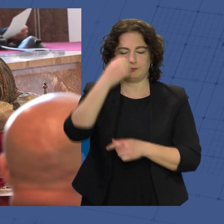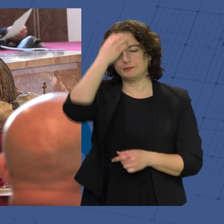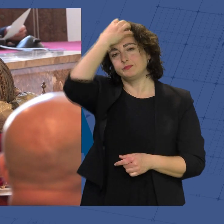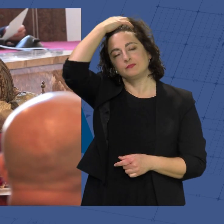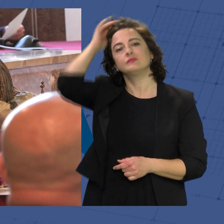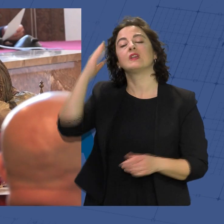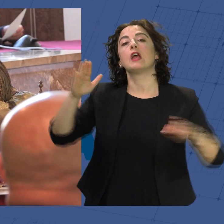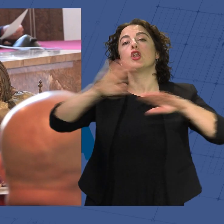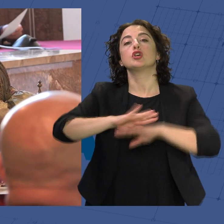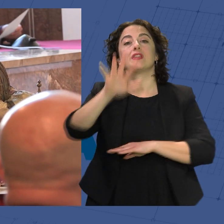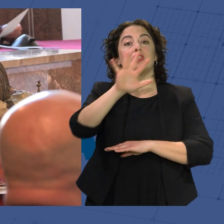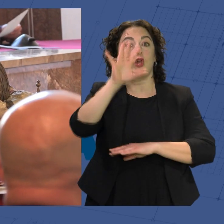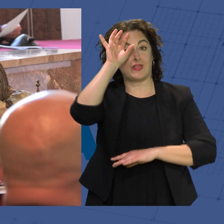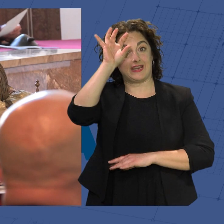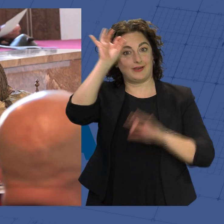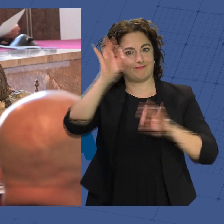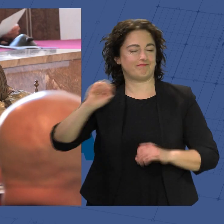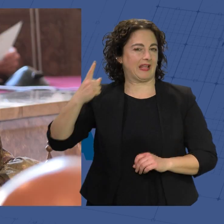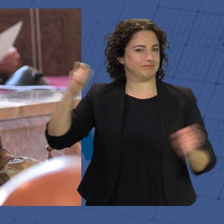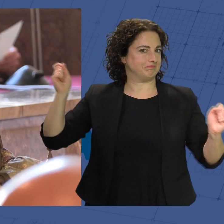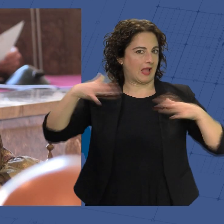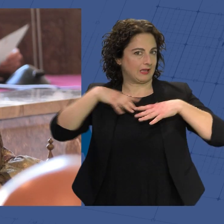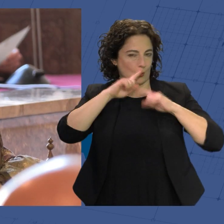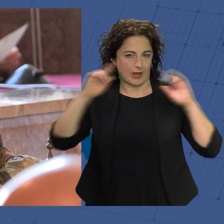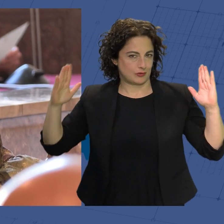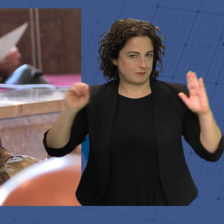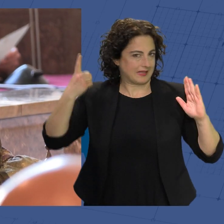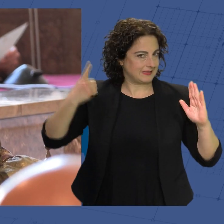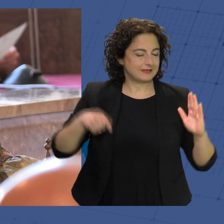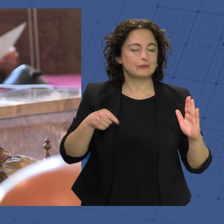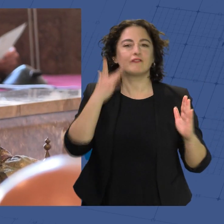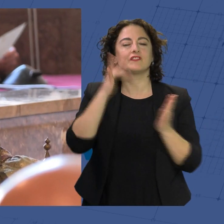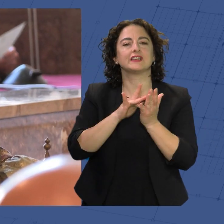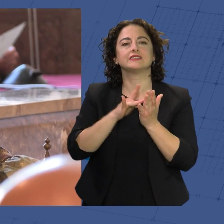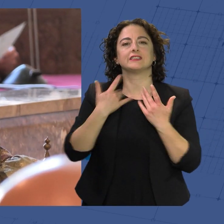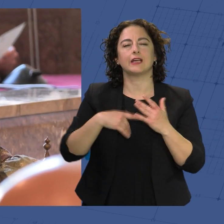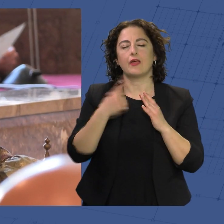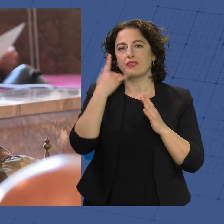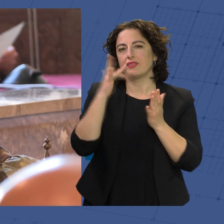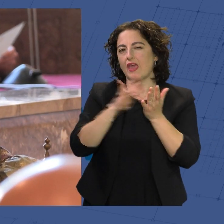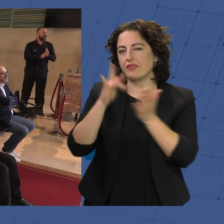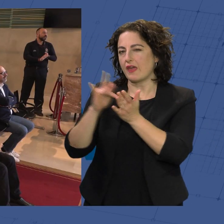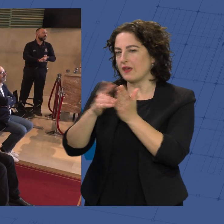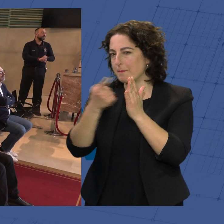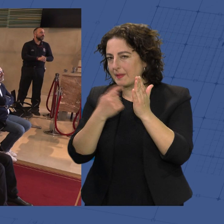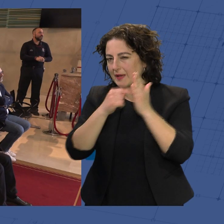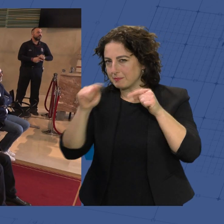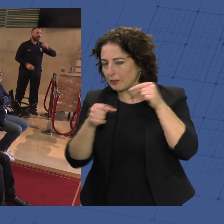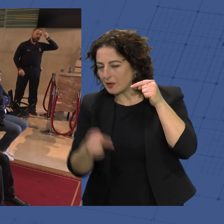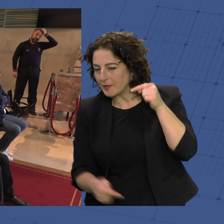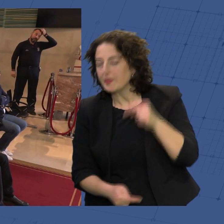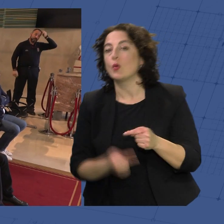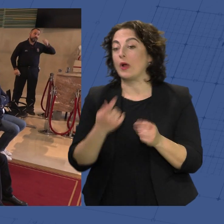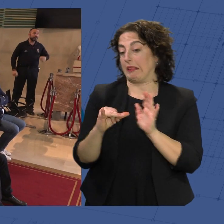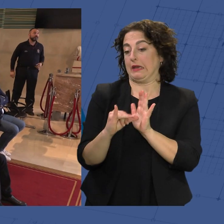La noche del 5 de enero es la más mágica del año, una fecha para la que vamos descontando días en el calendario. Hoy un pasito más